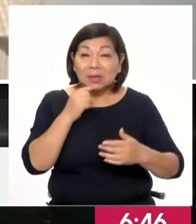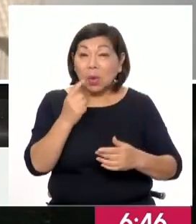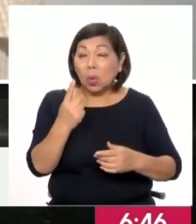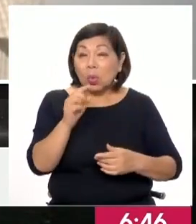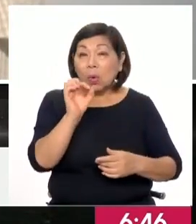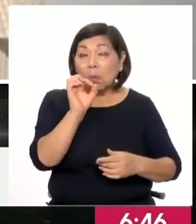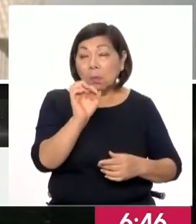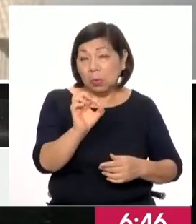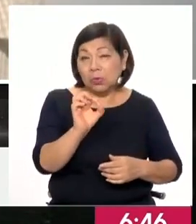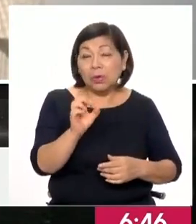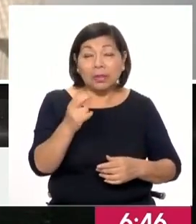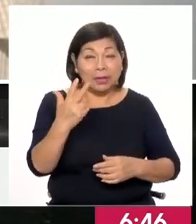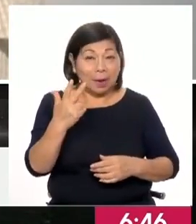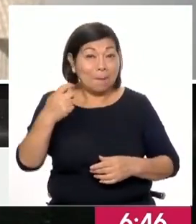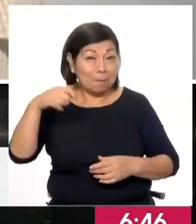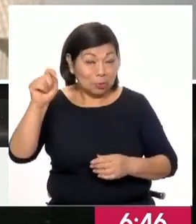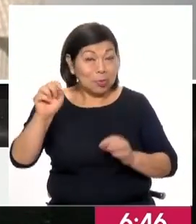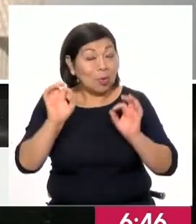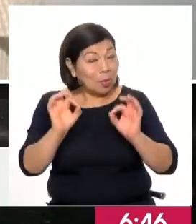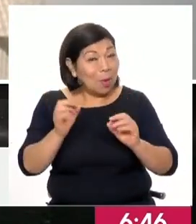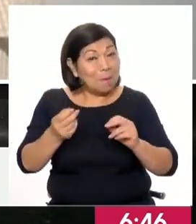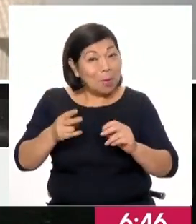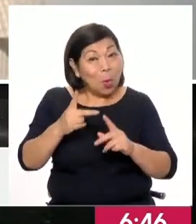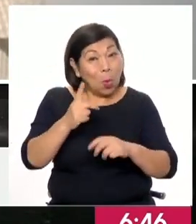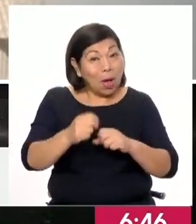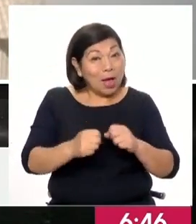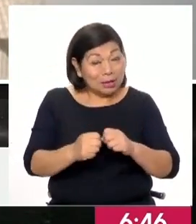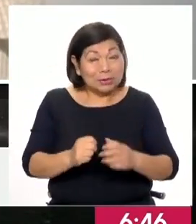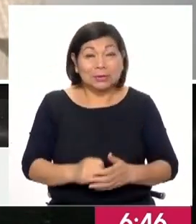1 y 3%. Eso es lo que debería de ser la inflación anual.